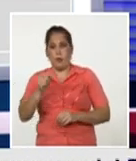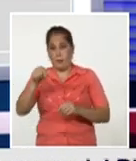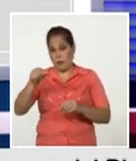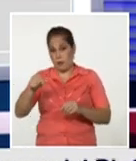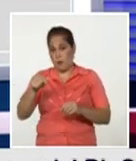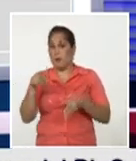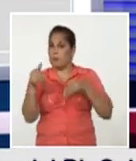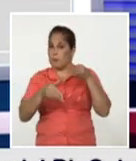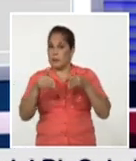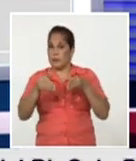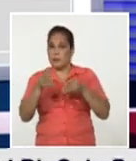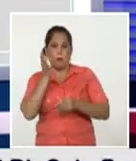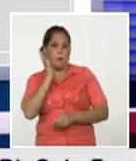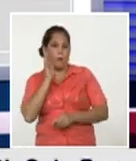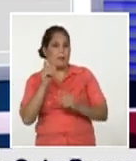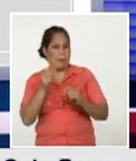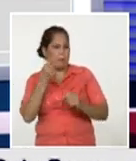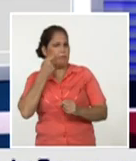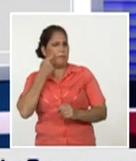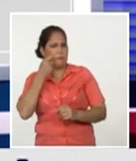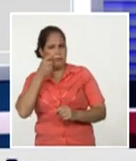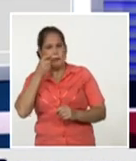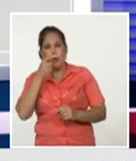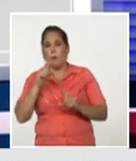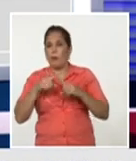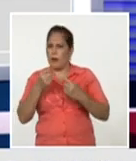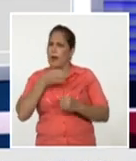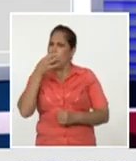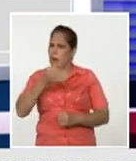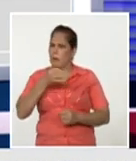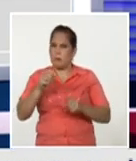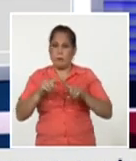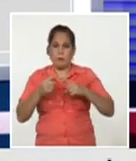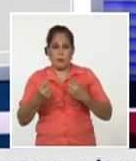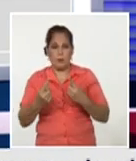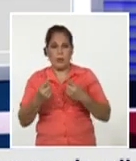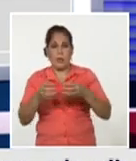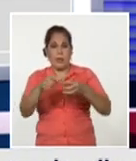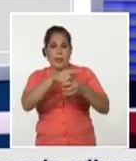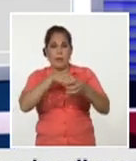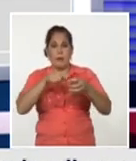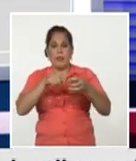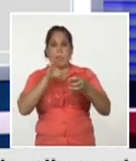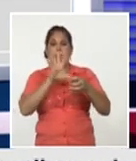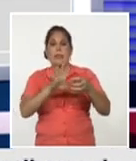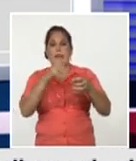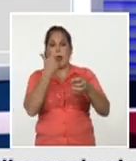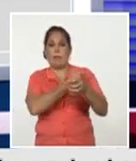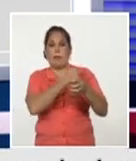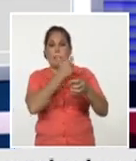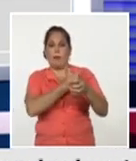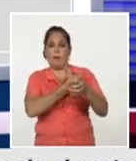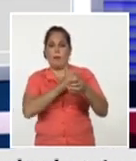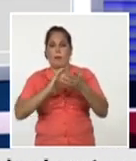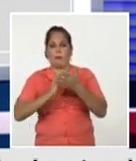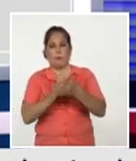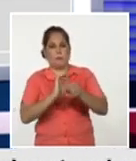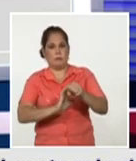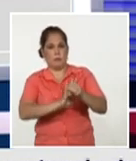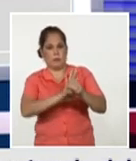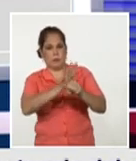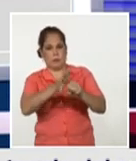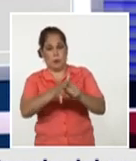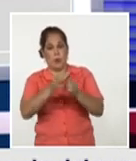para de alguna manera también explicar en qué consisten los cinco candidatos vacunales anti-COVID-19 que